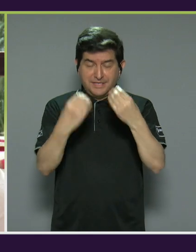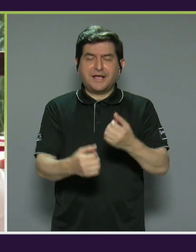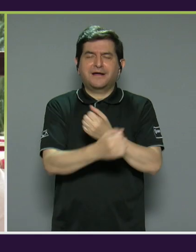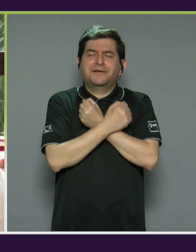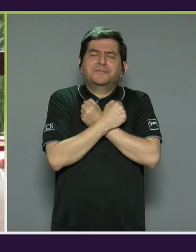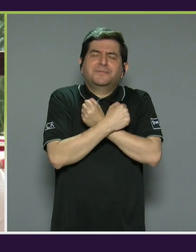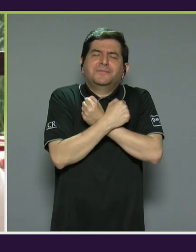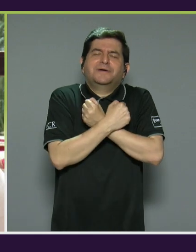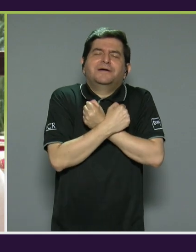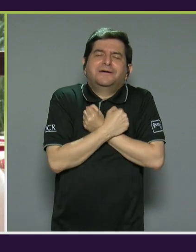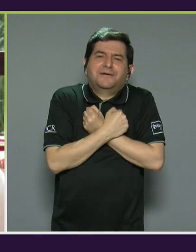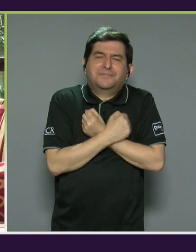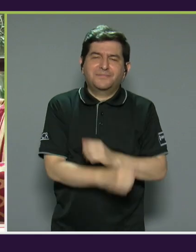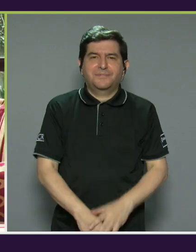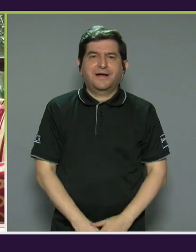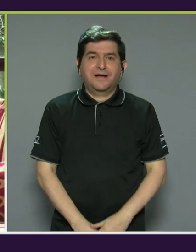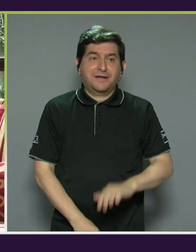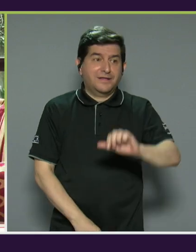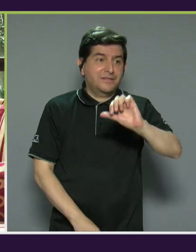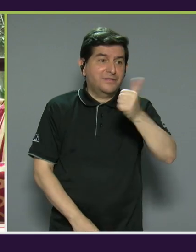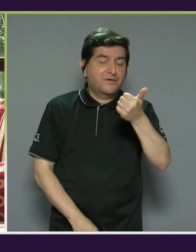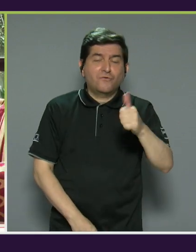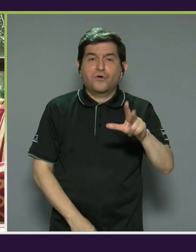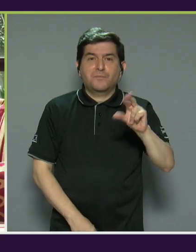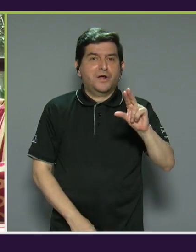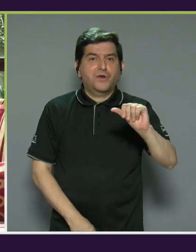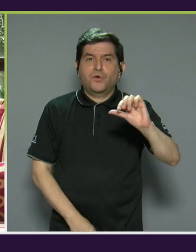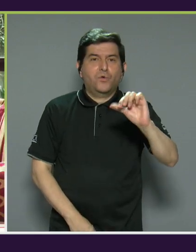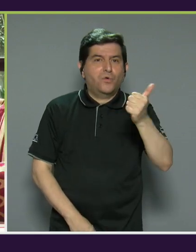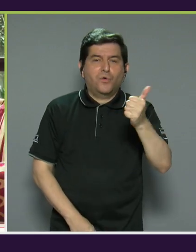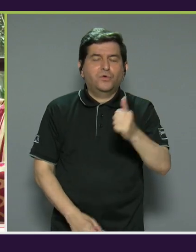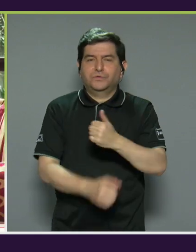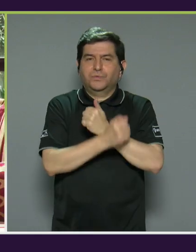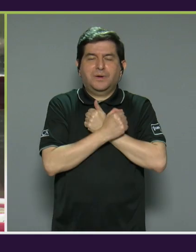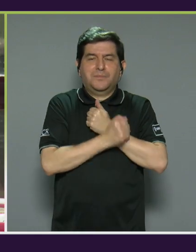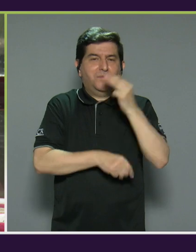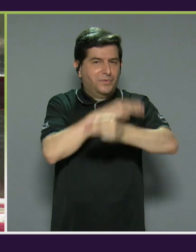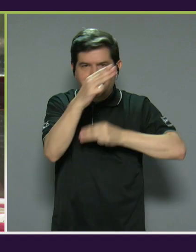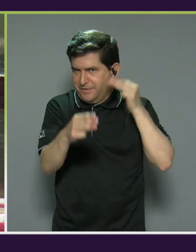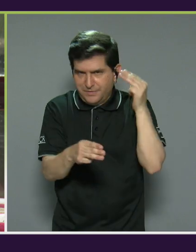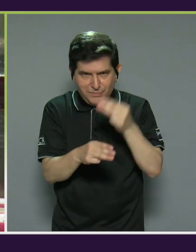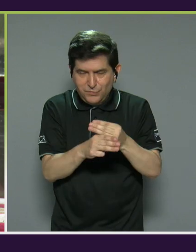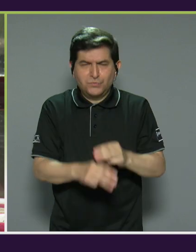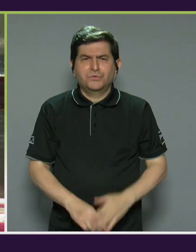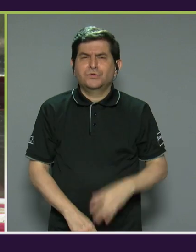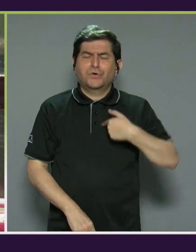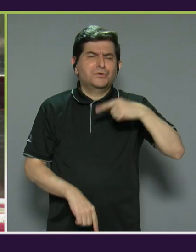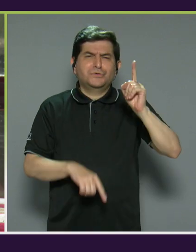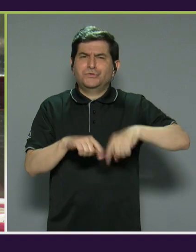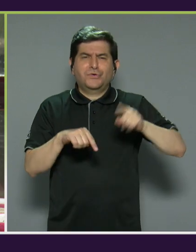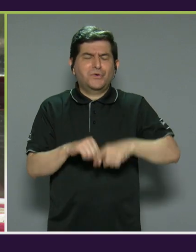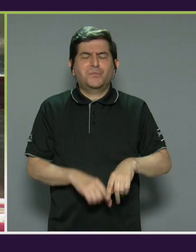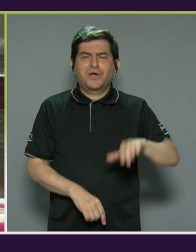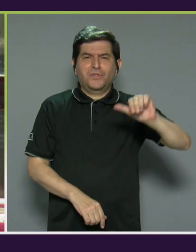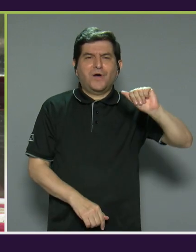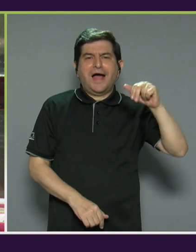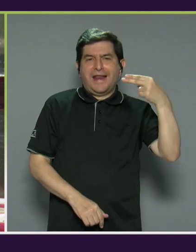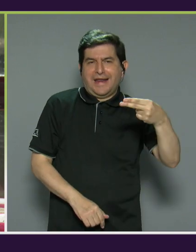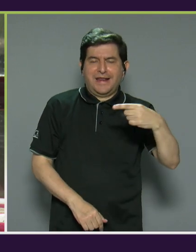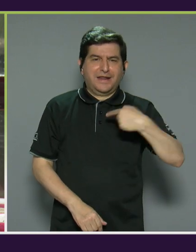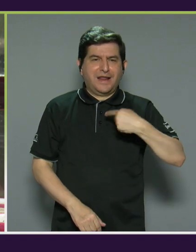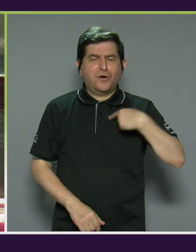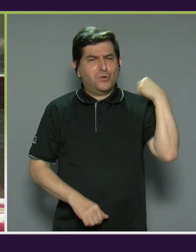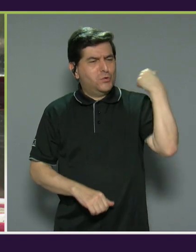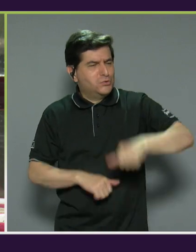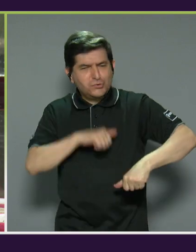como no se quiere a nadie más en este mundo. Yo no podría ser Anelena ni haber dado